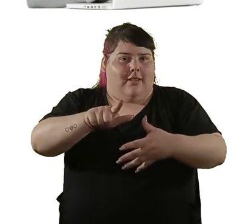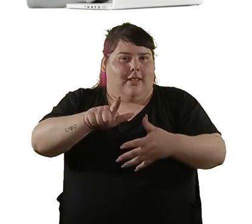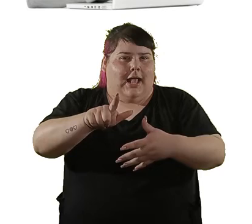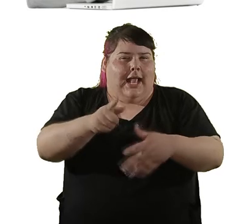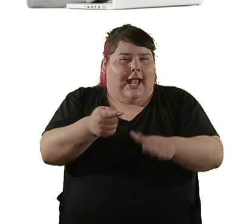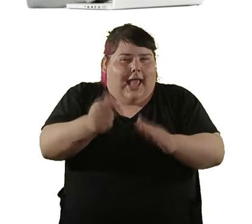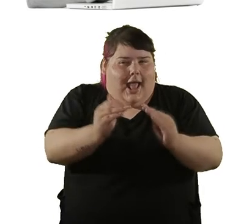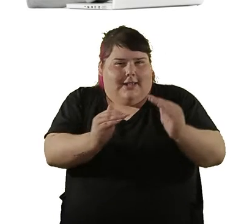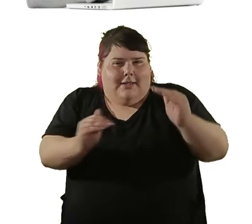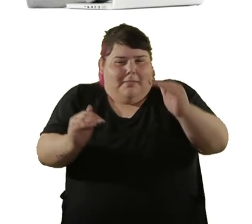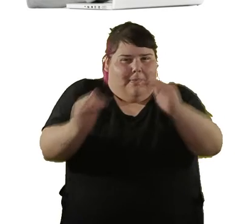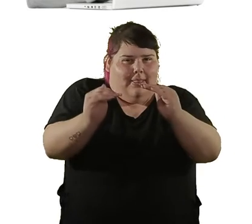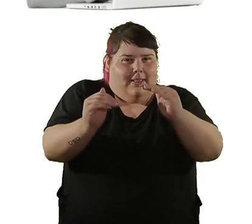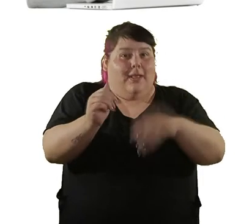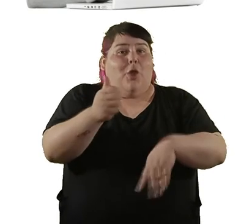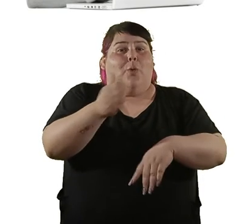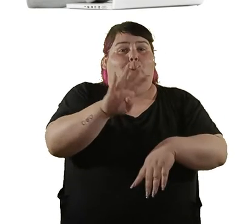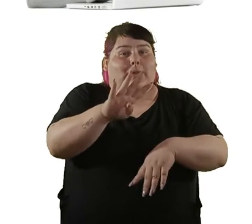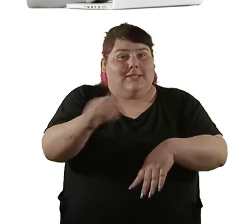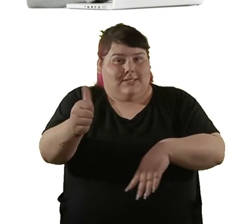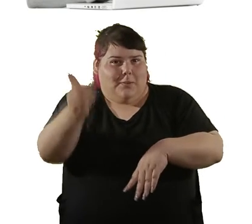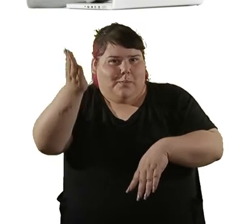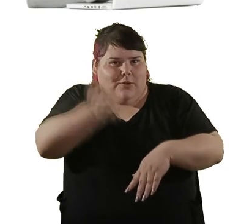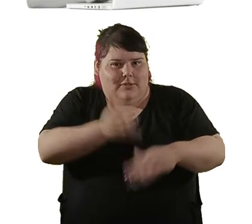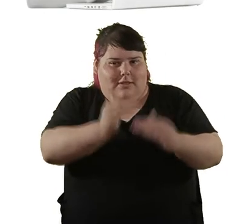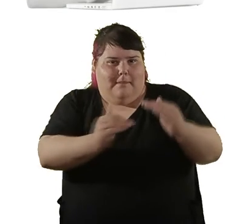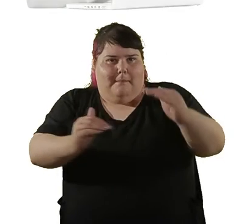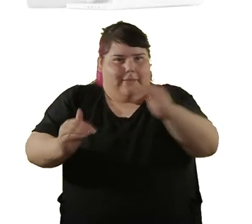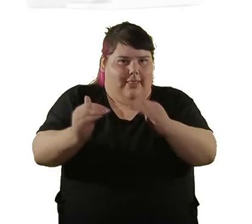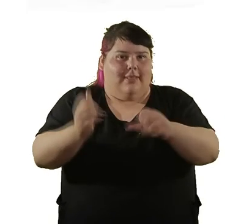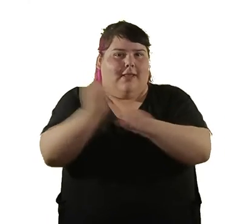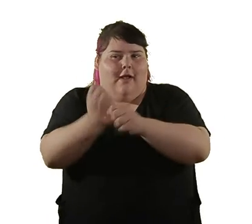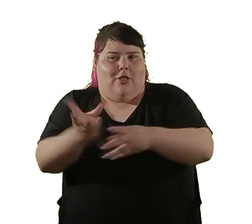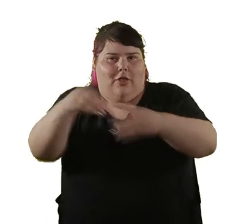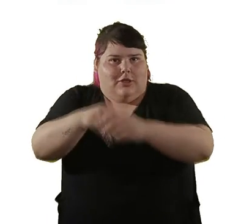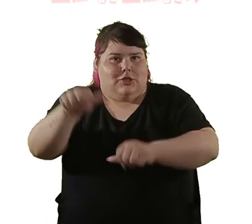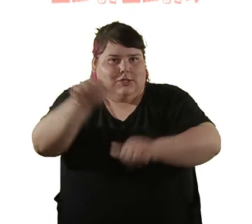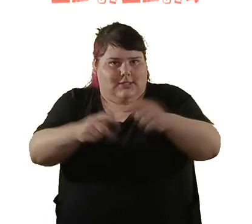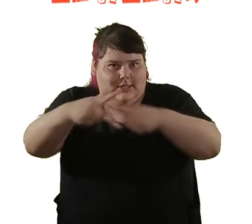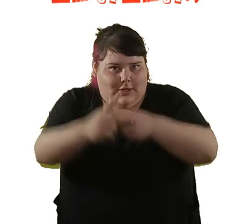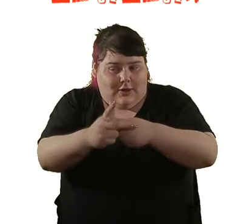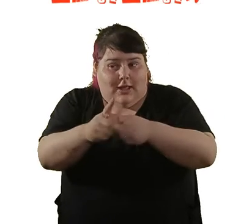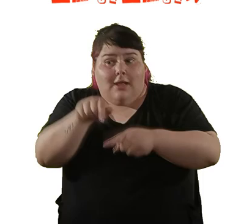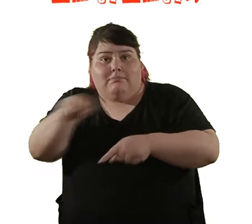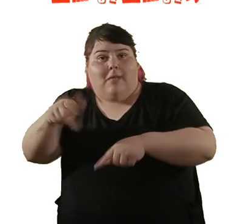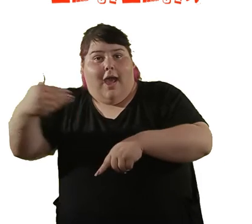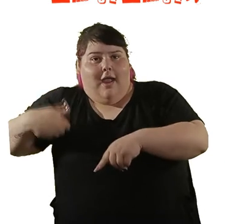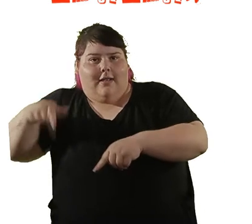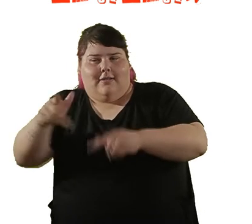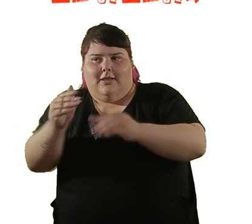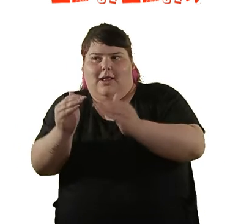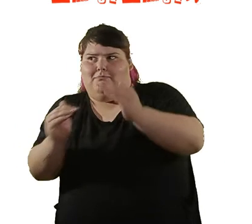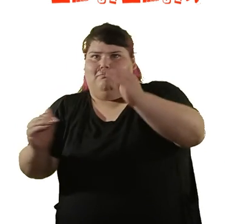América Latina hay un 46% de mujeres trabajando en ciencia y tecnología. Y en Argentina estamos por encima de la paridad. Somos más